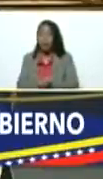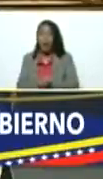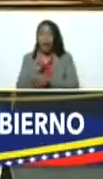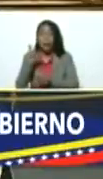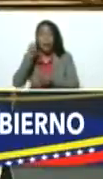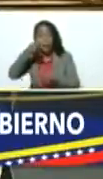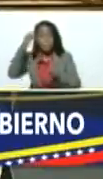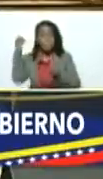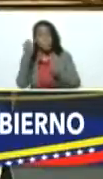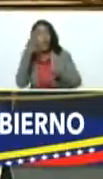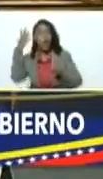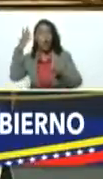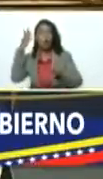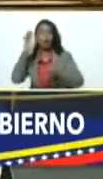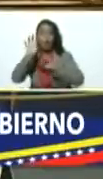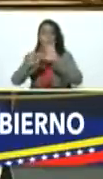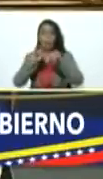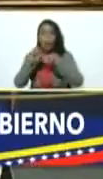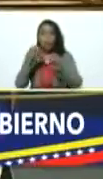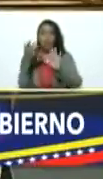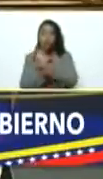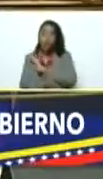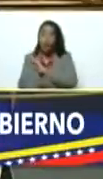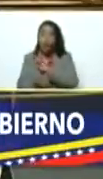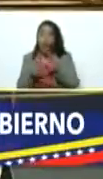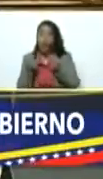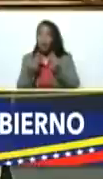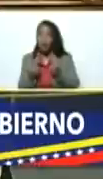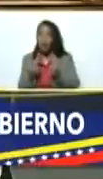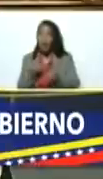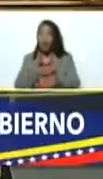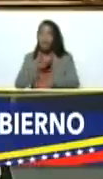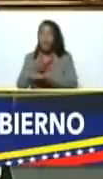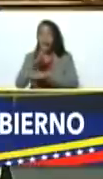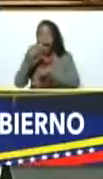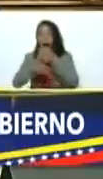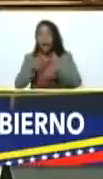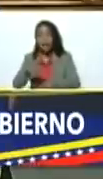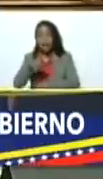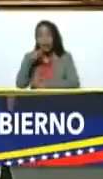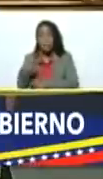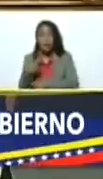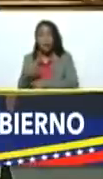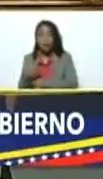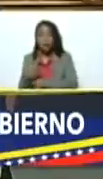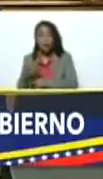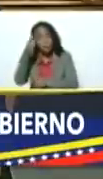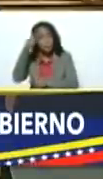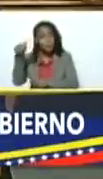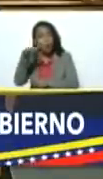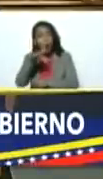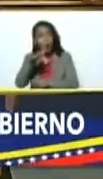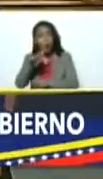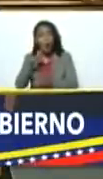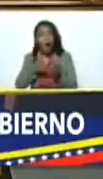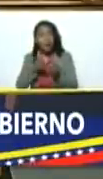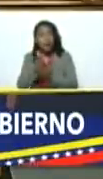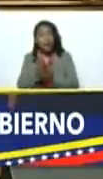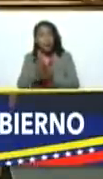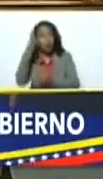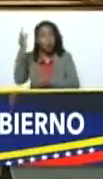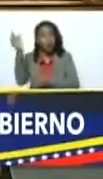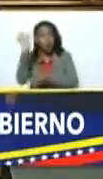impacto sobre los recursos que van para ser invertidos en la población a través del